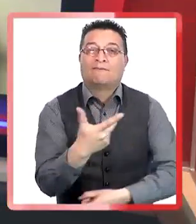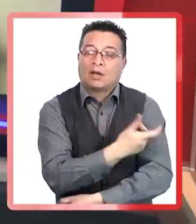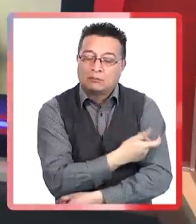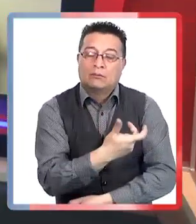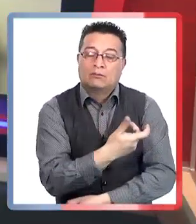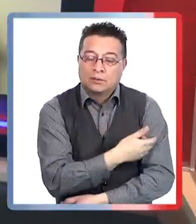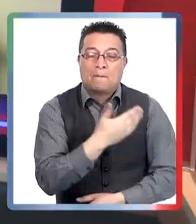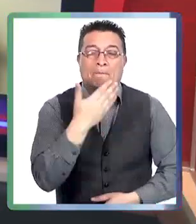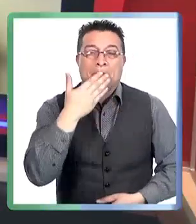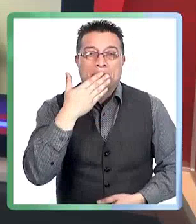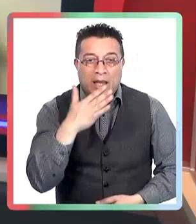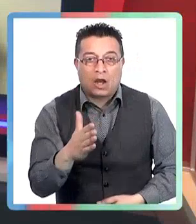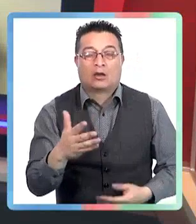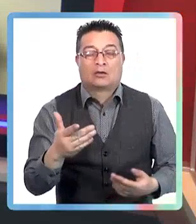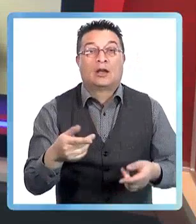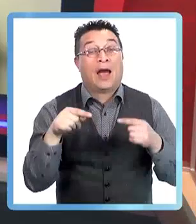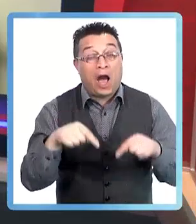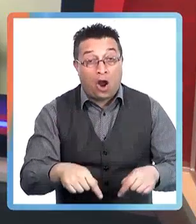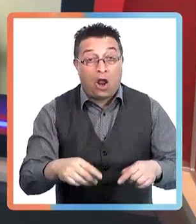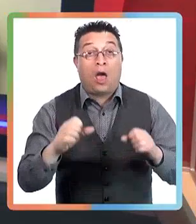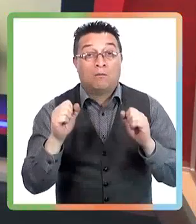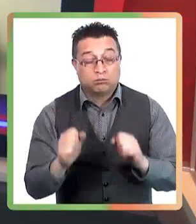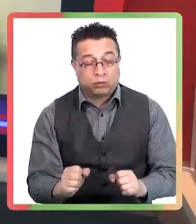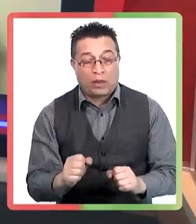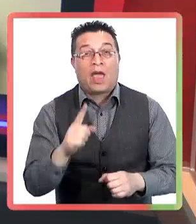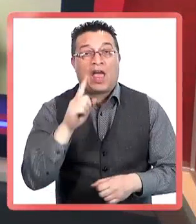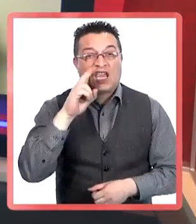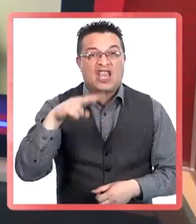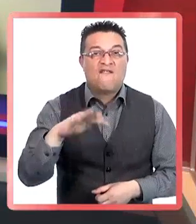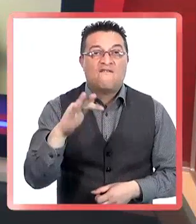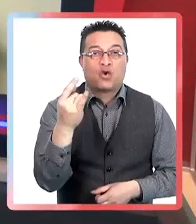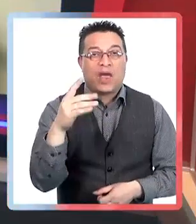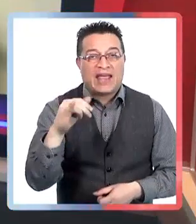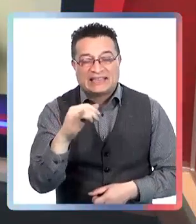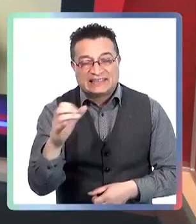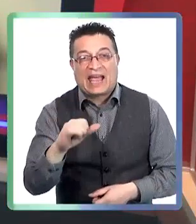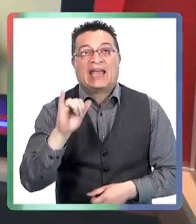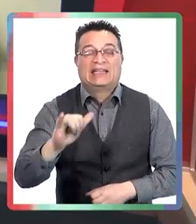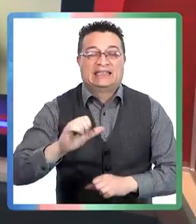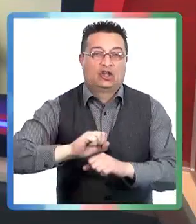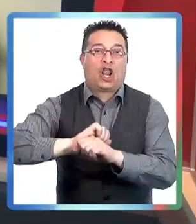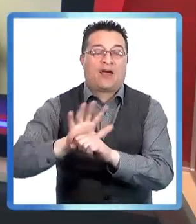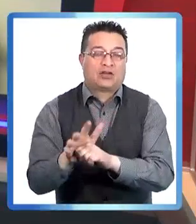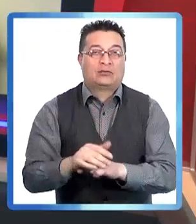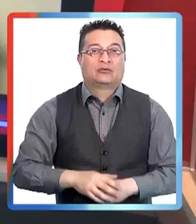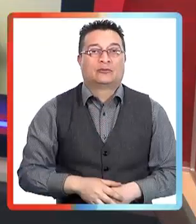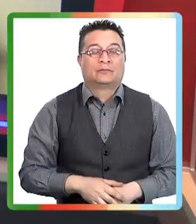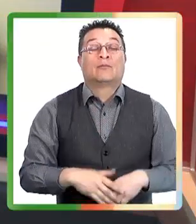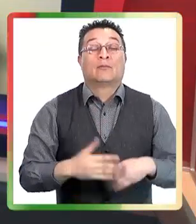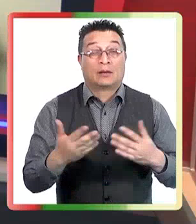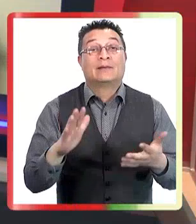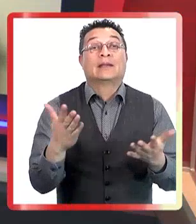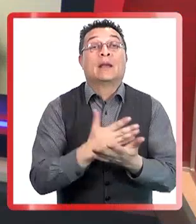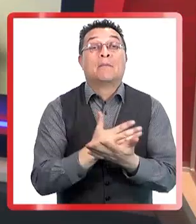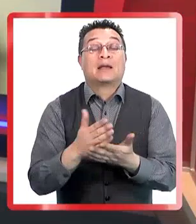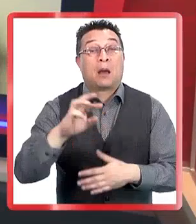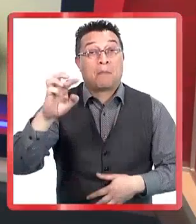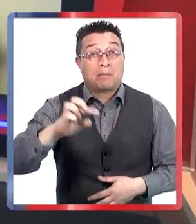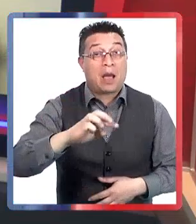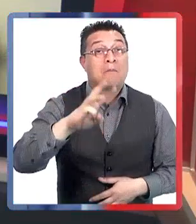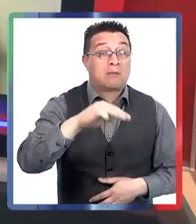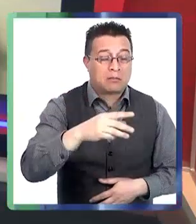papás y mamás también tienen abrensiones contra las vacunas. Y eso es bien particular. Dicen, a ver, a mí me puede haber funcionado porque soy adulto, pero miro a mi